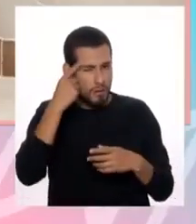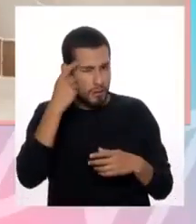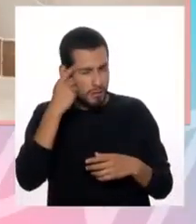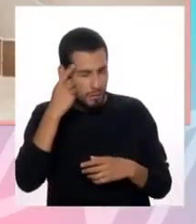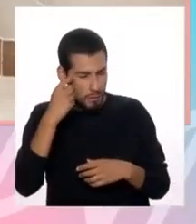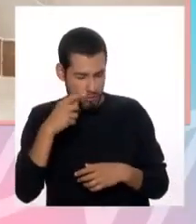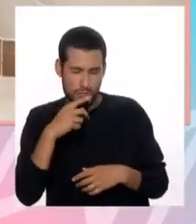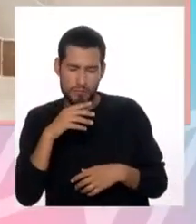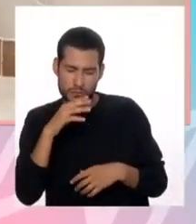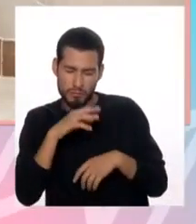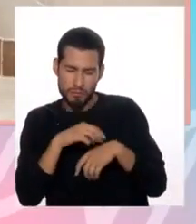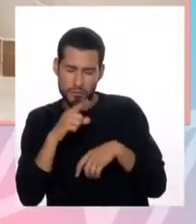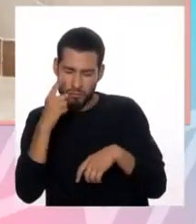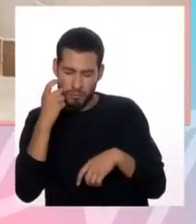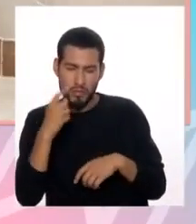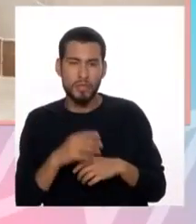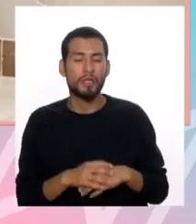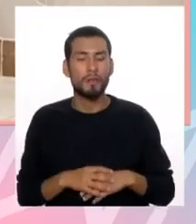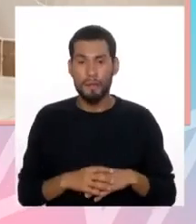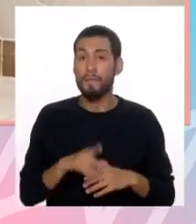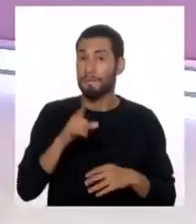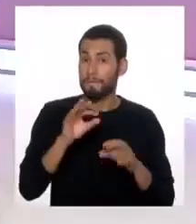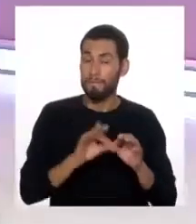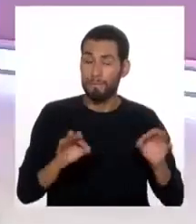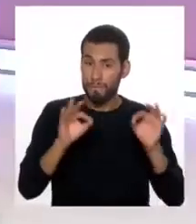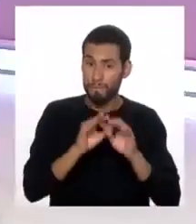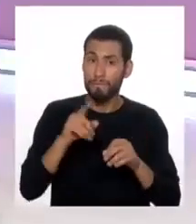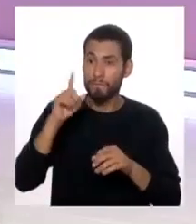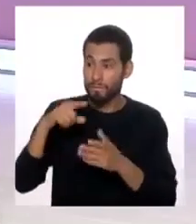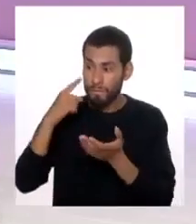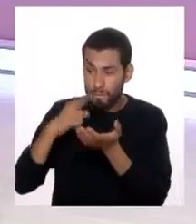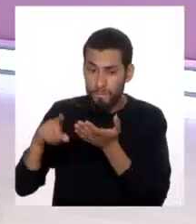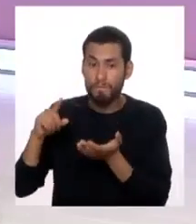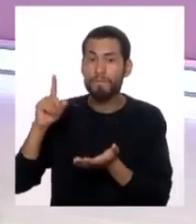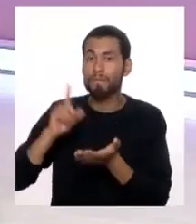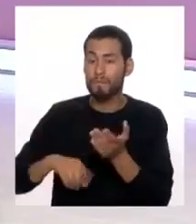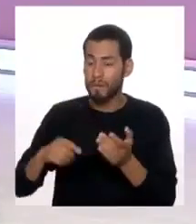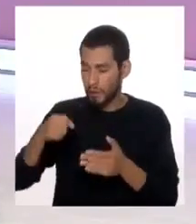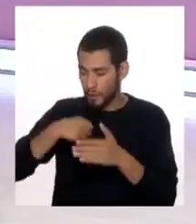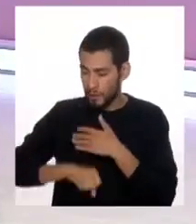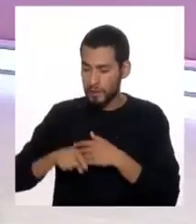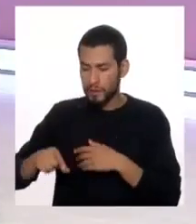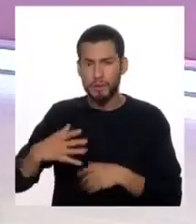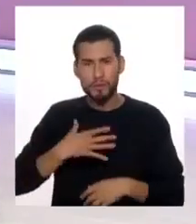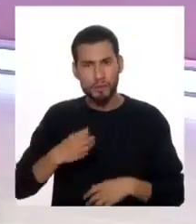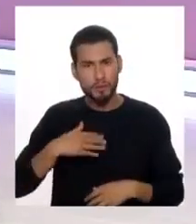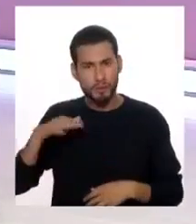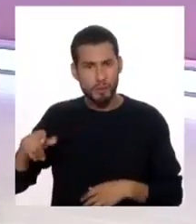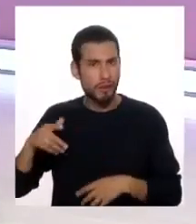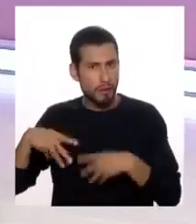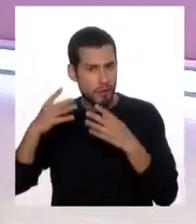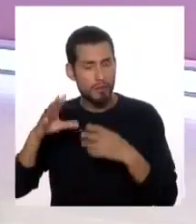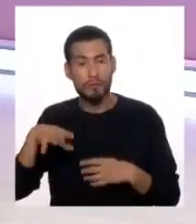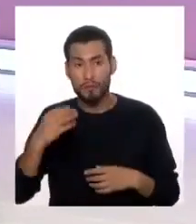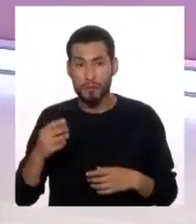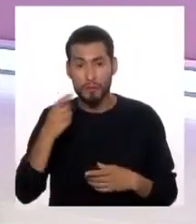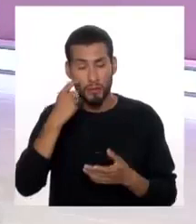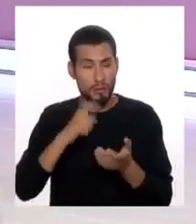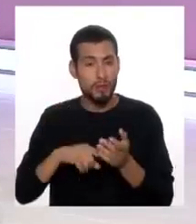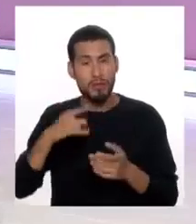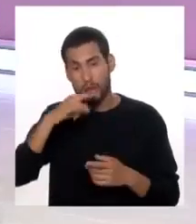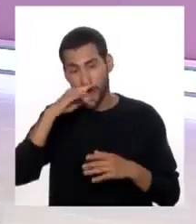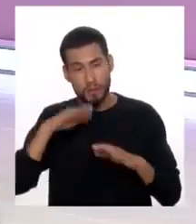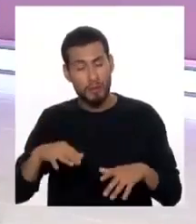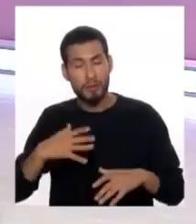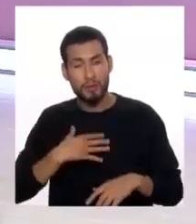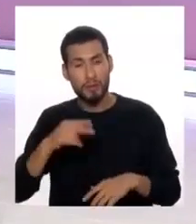importante, ¿no? Es importante darle el seguimiento de qué es lo que está viendo nuestro niño, desde qué edad lo puede hacer, porque vemos niñitos